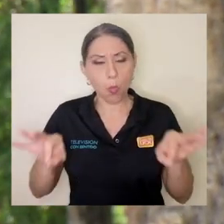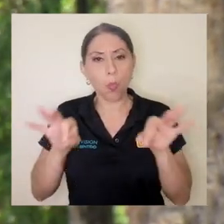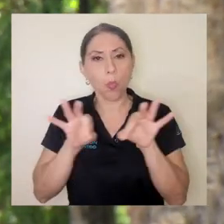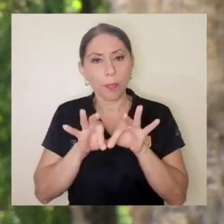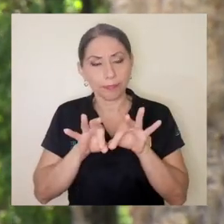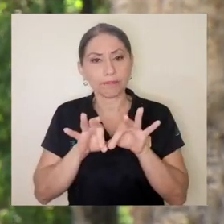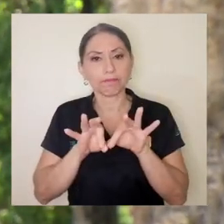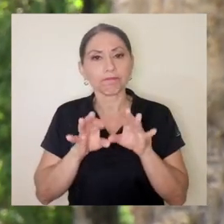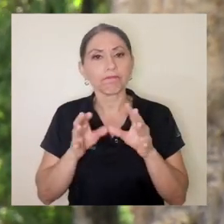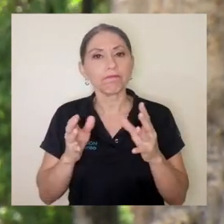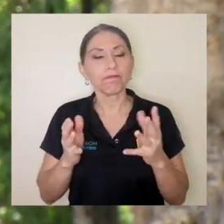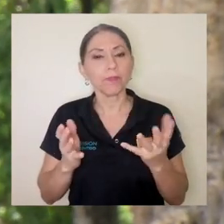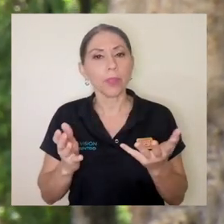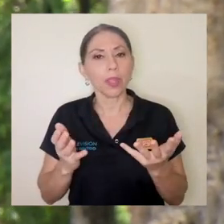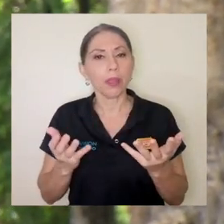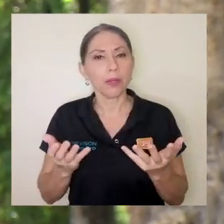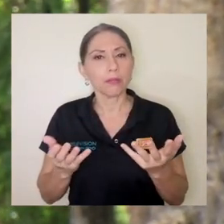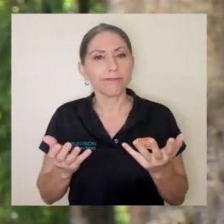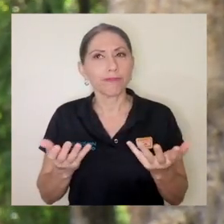buscar